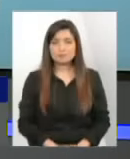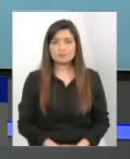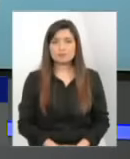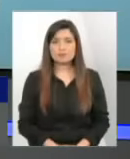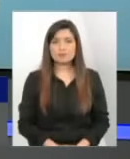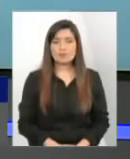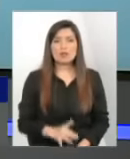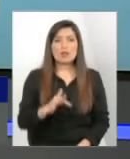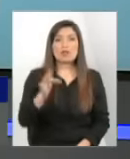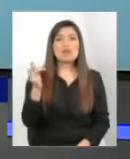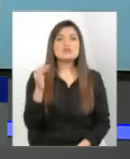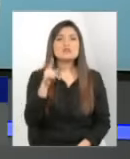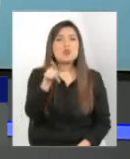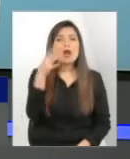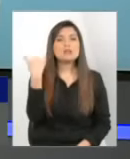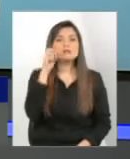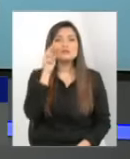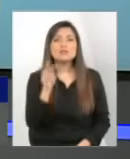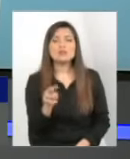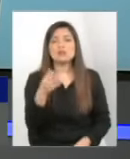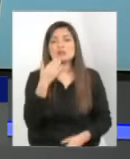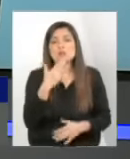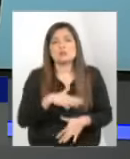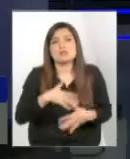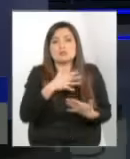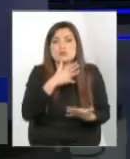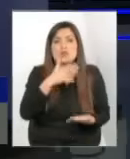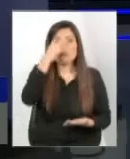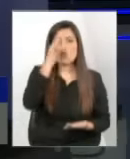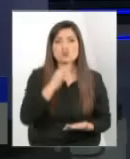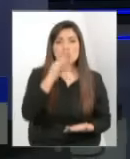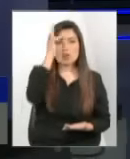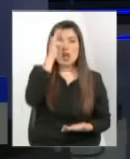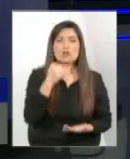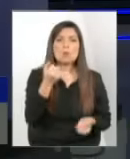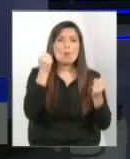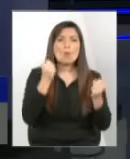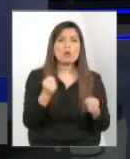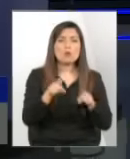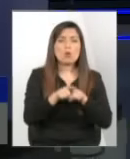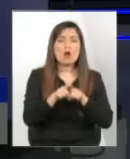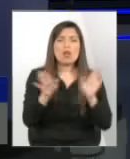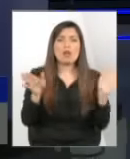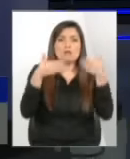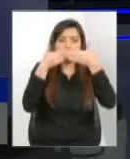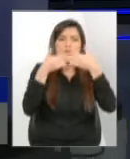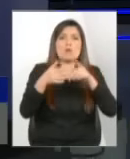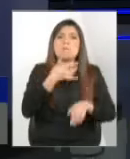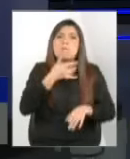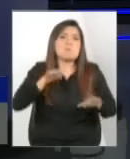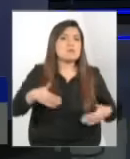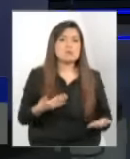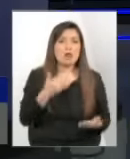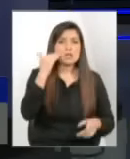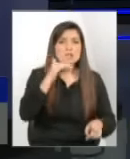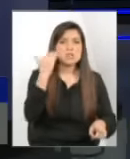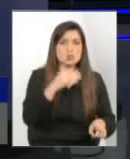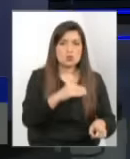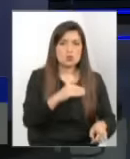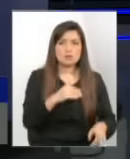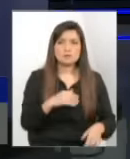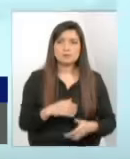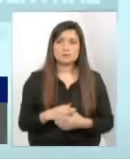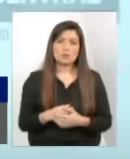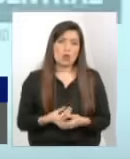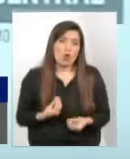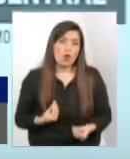tú sientes también que los funcionarios porque uno lo puede ver están tan encerrados de presos y víctimas como los mismos niños por supuesto y